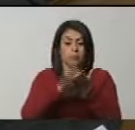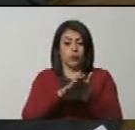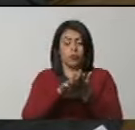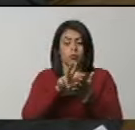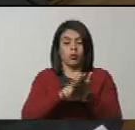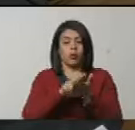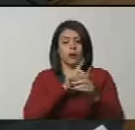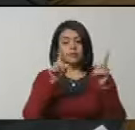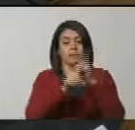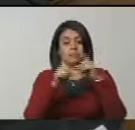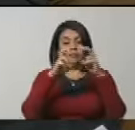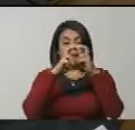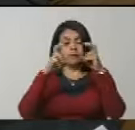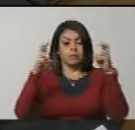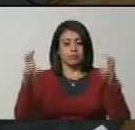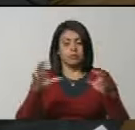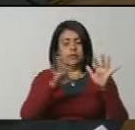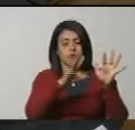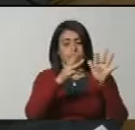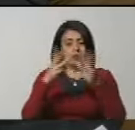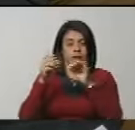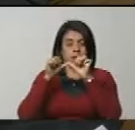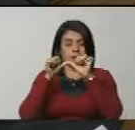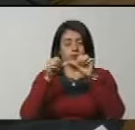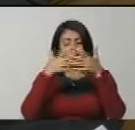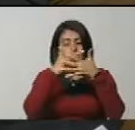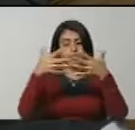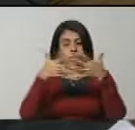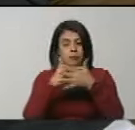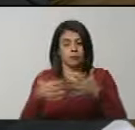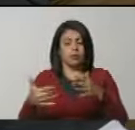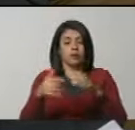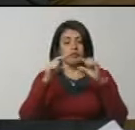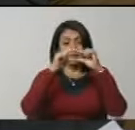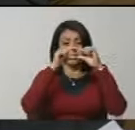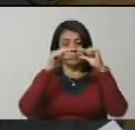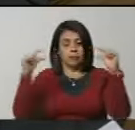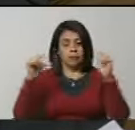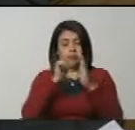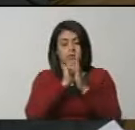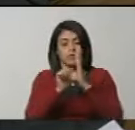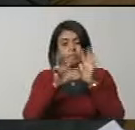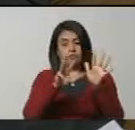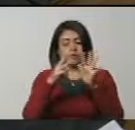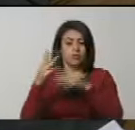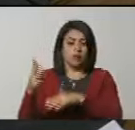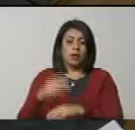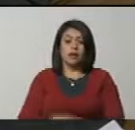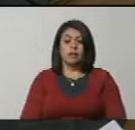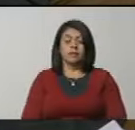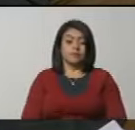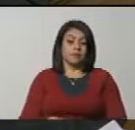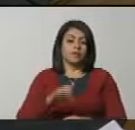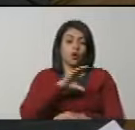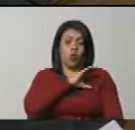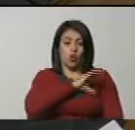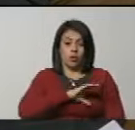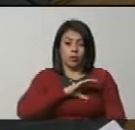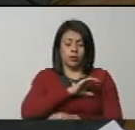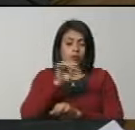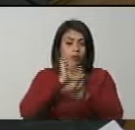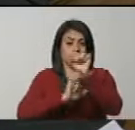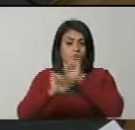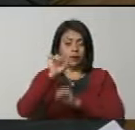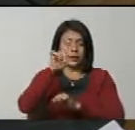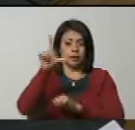modificación el contenido del artículo 18, quedando redactado en los siguientes términos. Artículo 18. La Alta Comisión para la